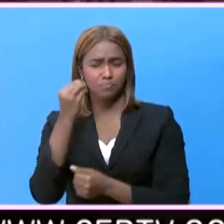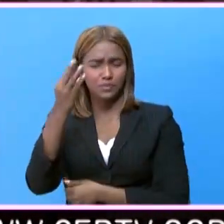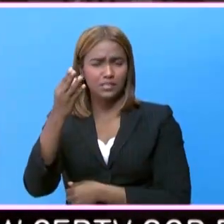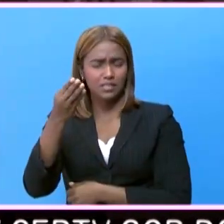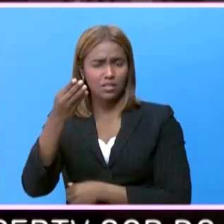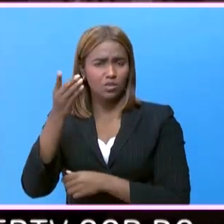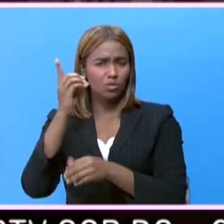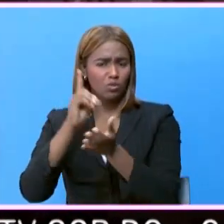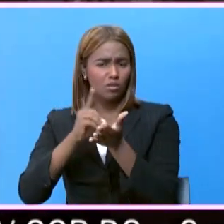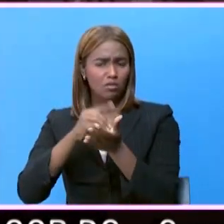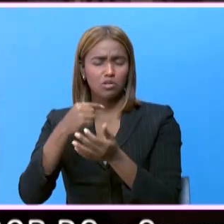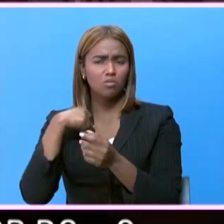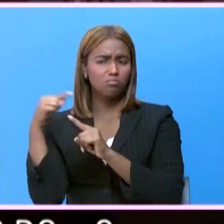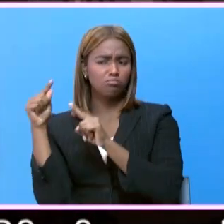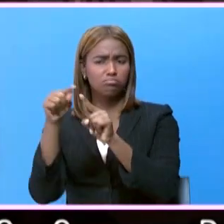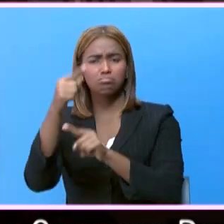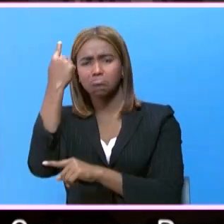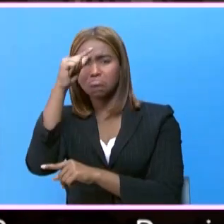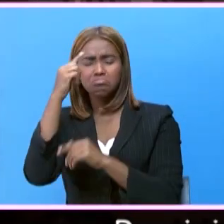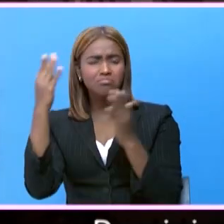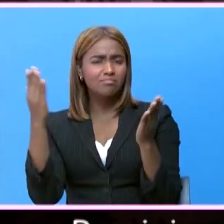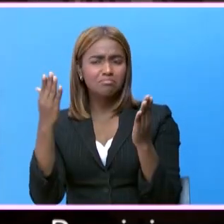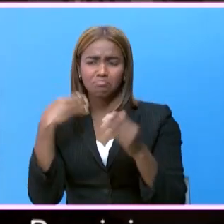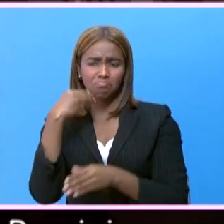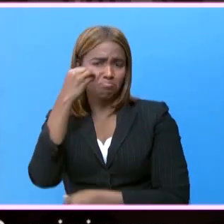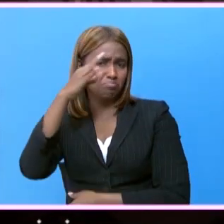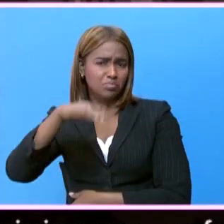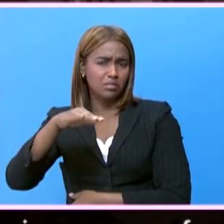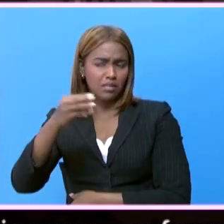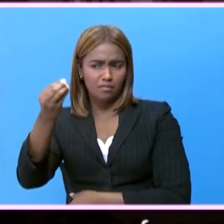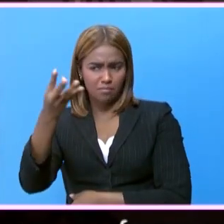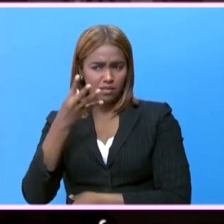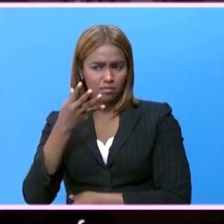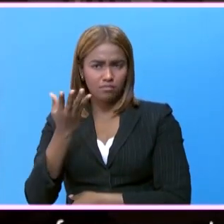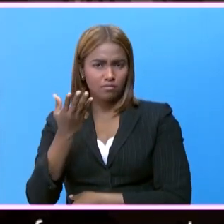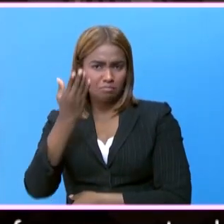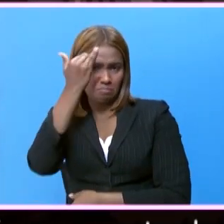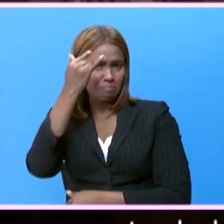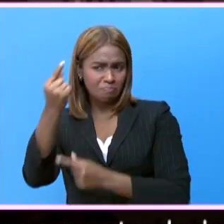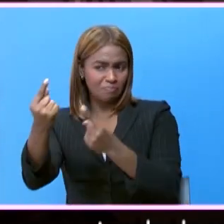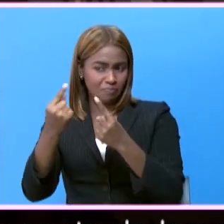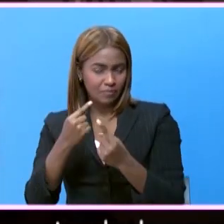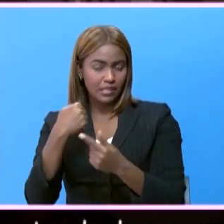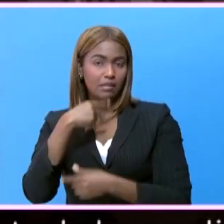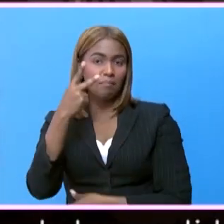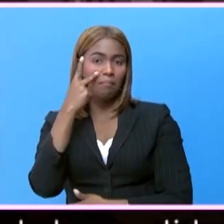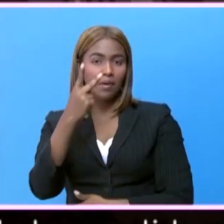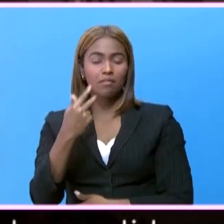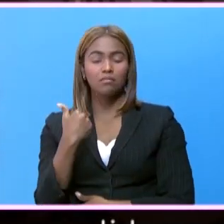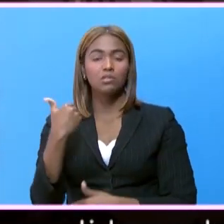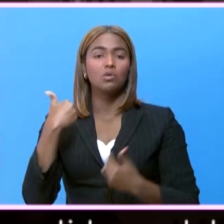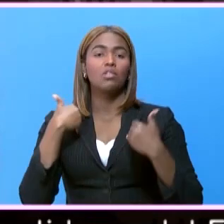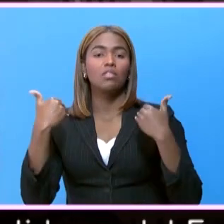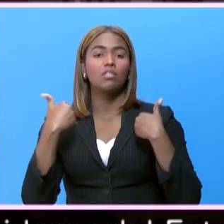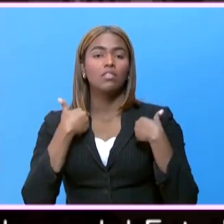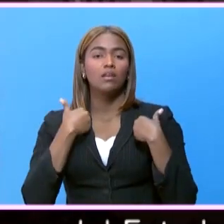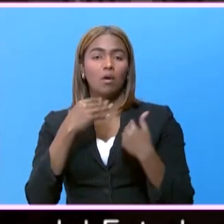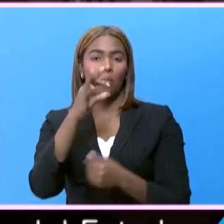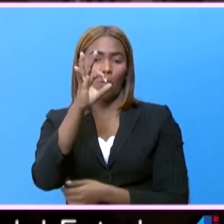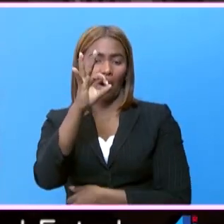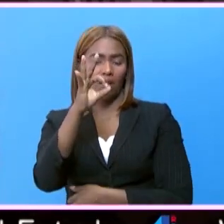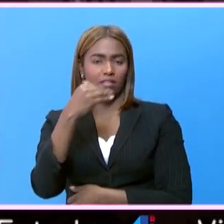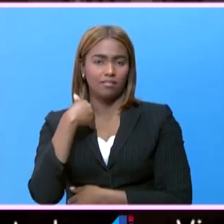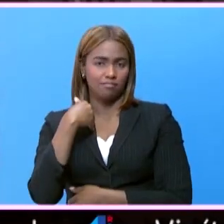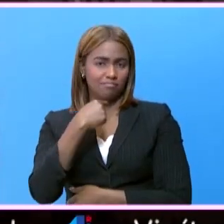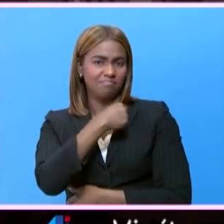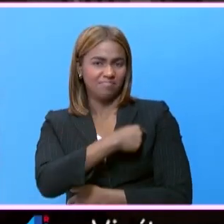no le he dicho a que yo vine aquí. Dice, ¿a que usted vino? Digo, míreme, yo tengo una bolita aquí.